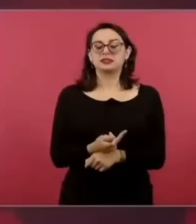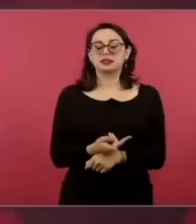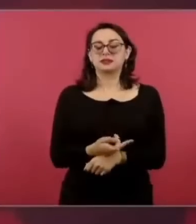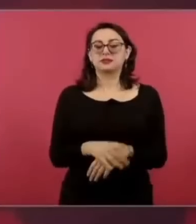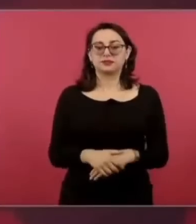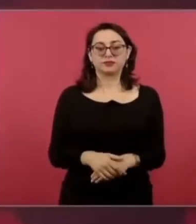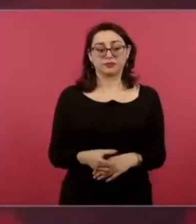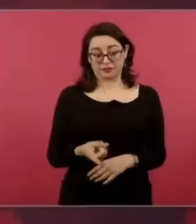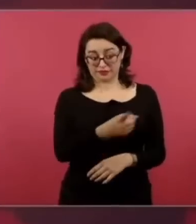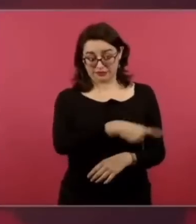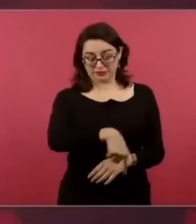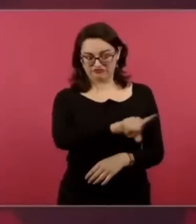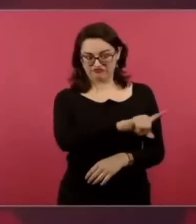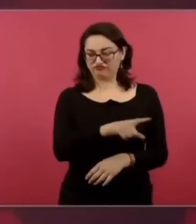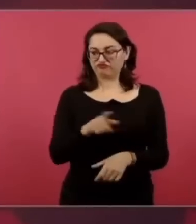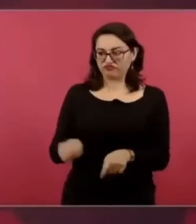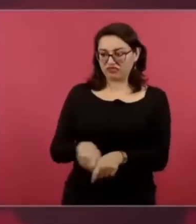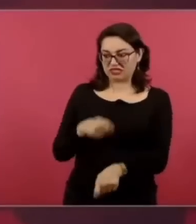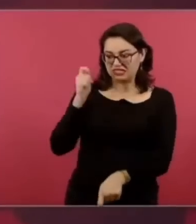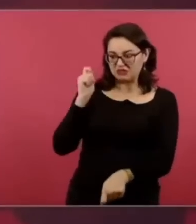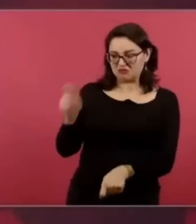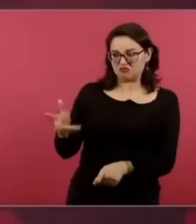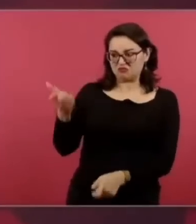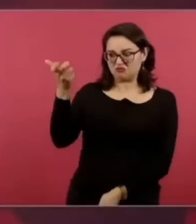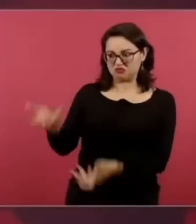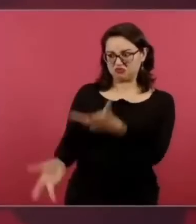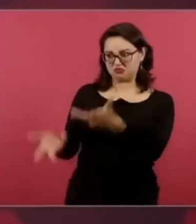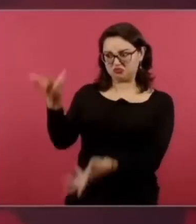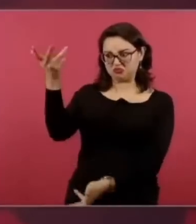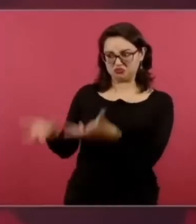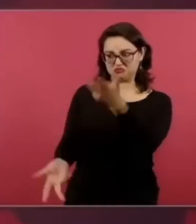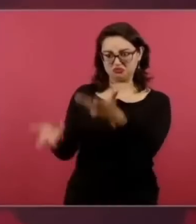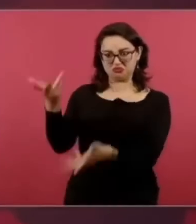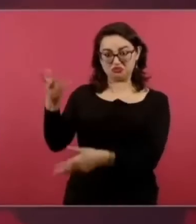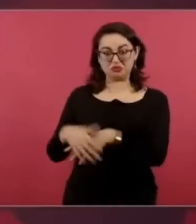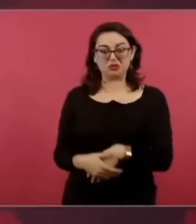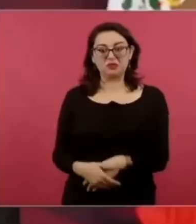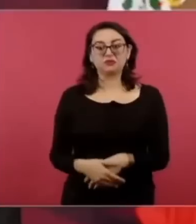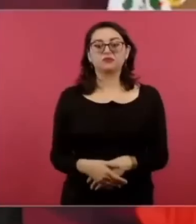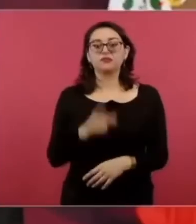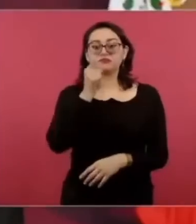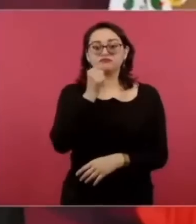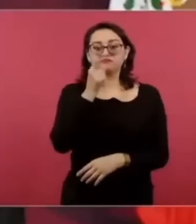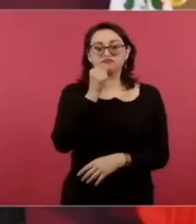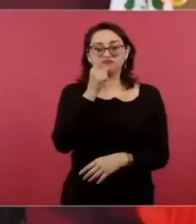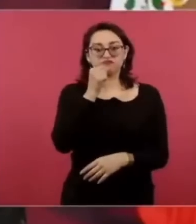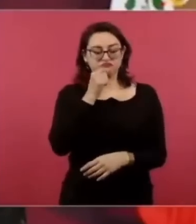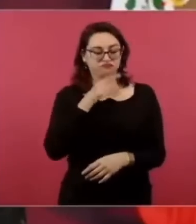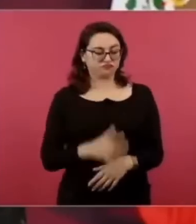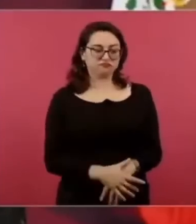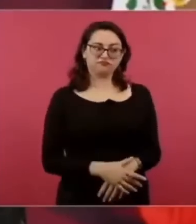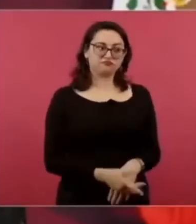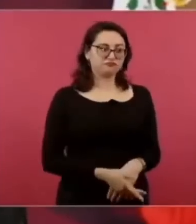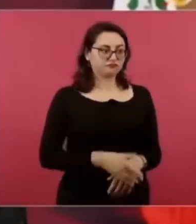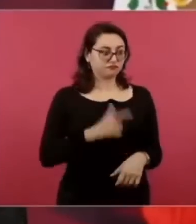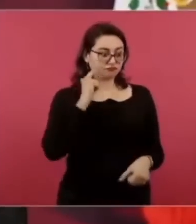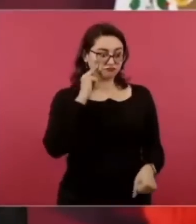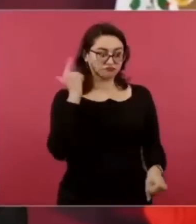a los responsables, ofrecieron dinero, un millón de pesos?